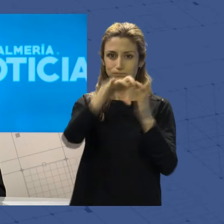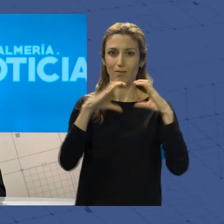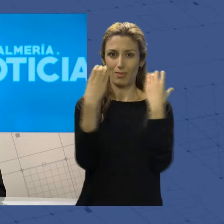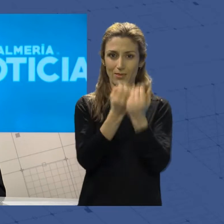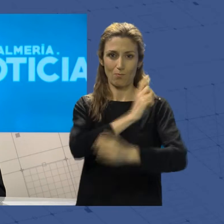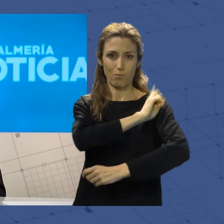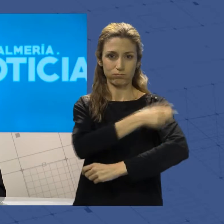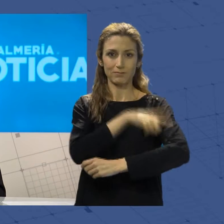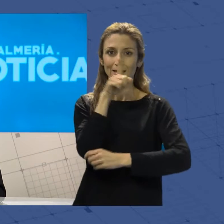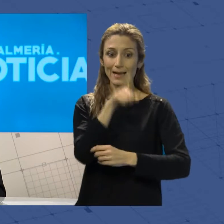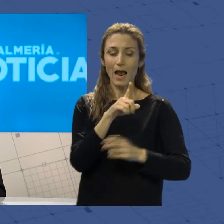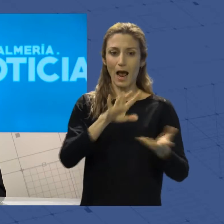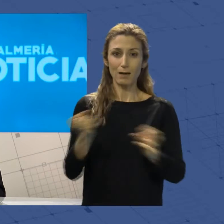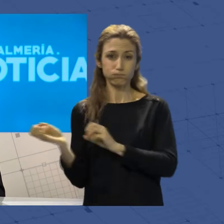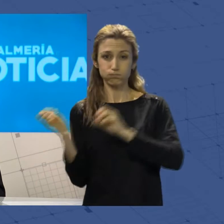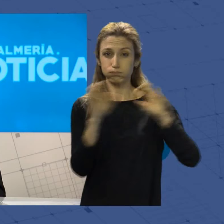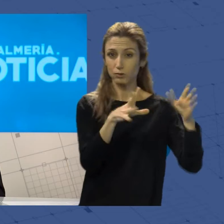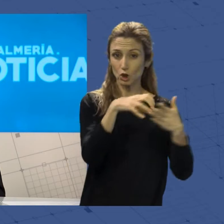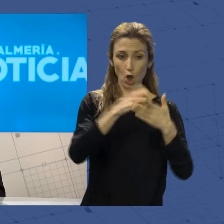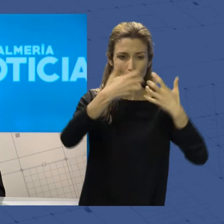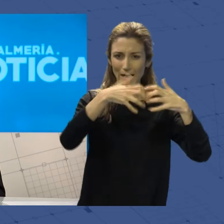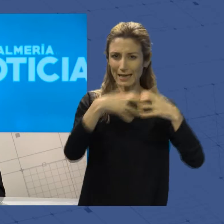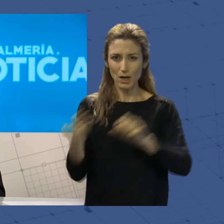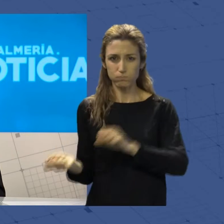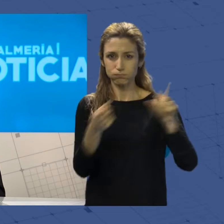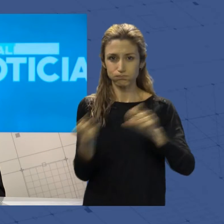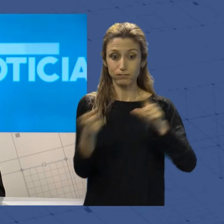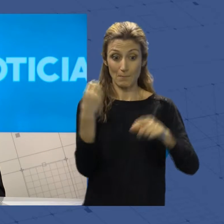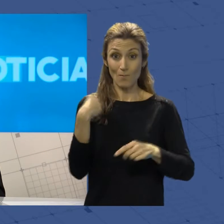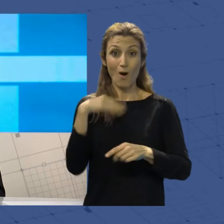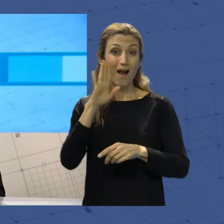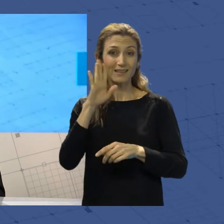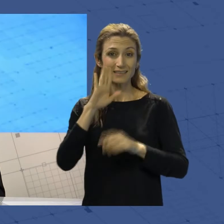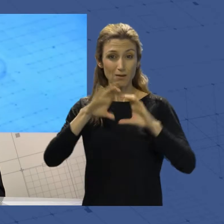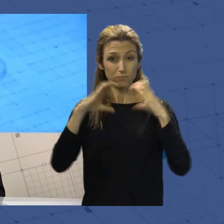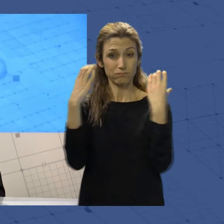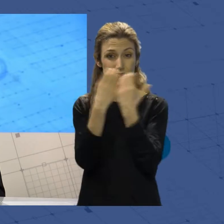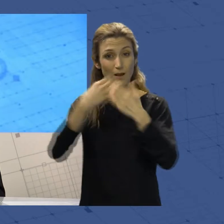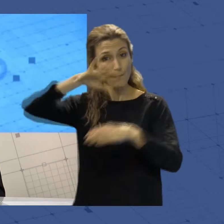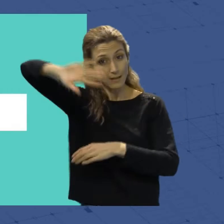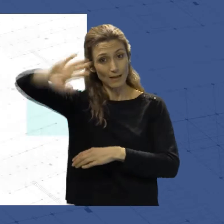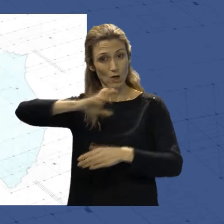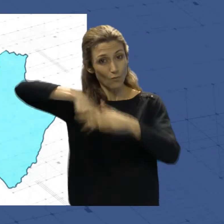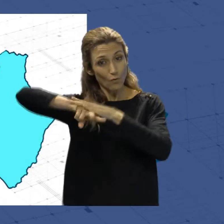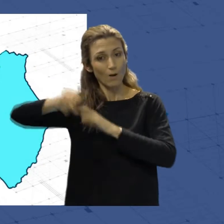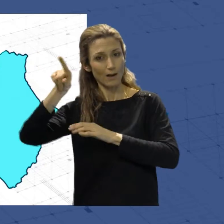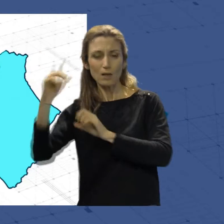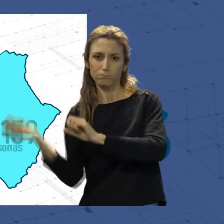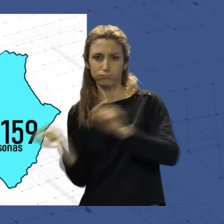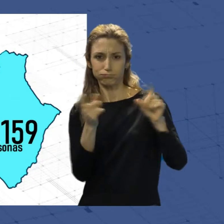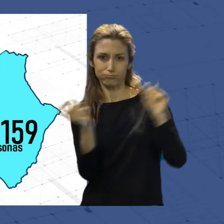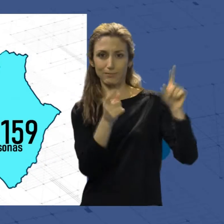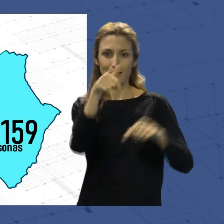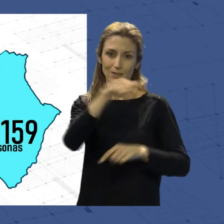donde ha sido trasladada toda la maquinaria procedente del Estadio de los Juegos del Mediterráneo. Estas son las